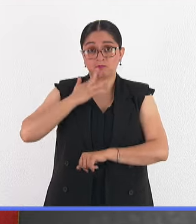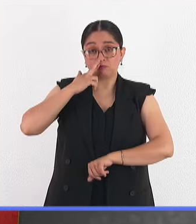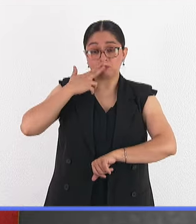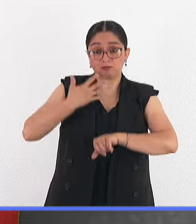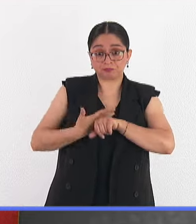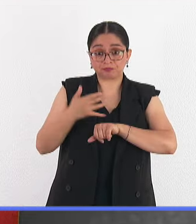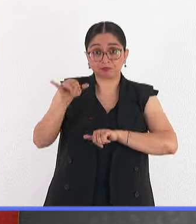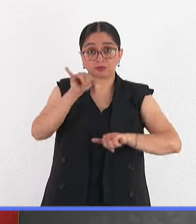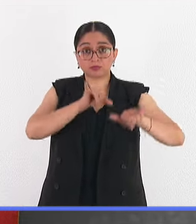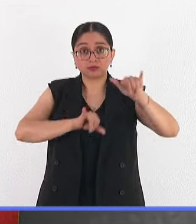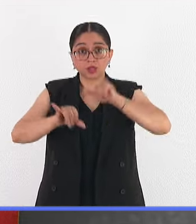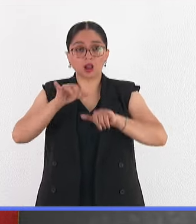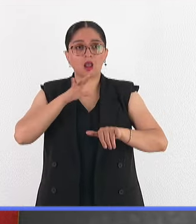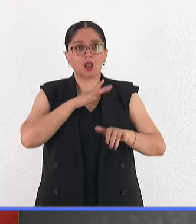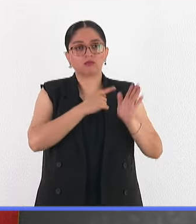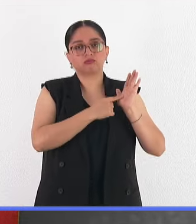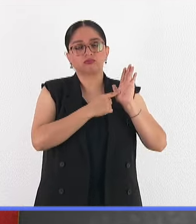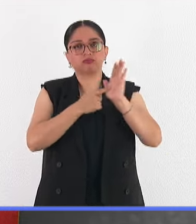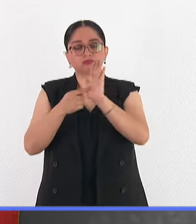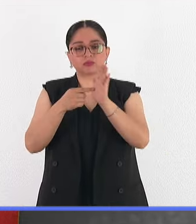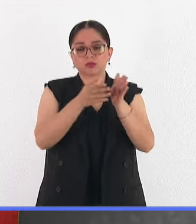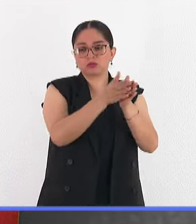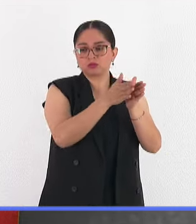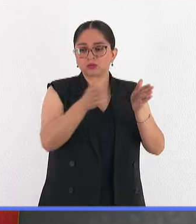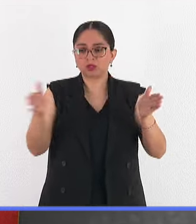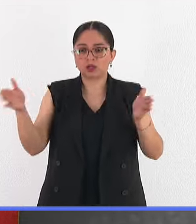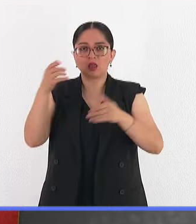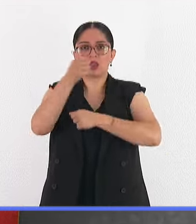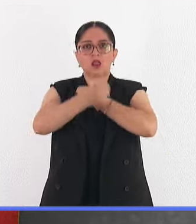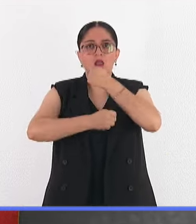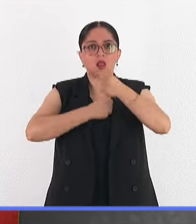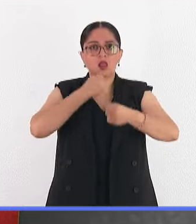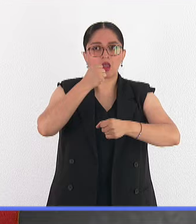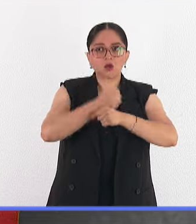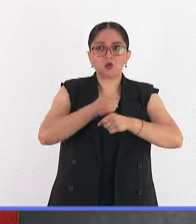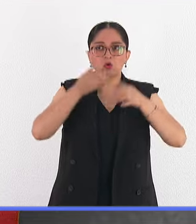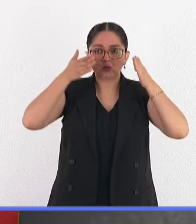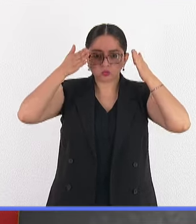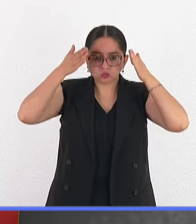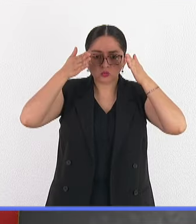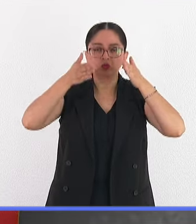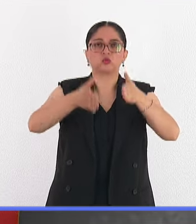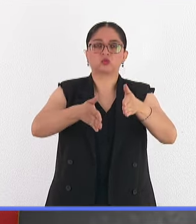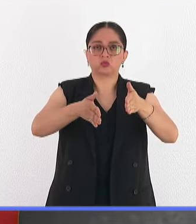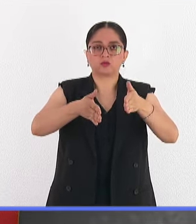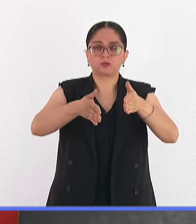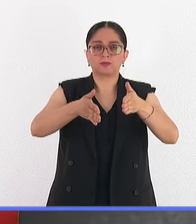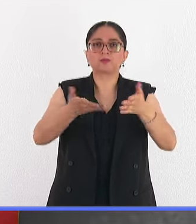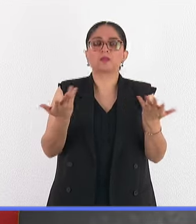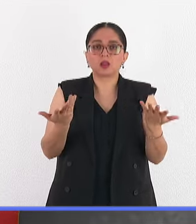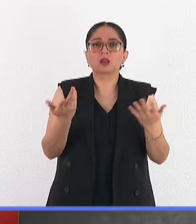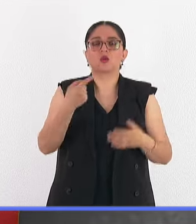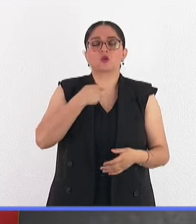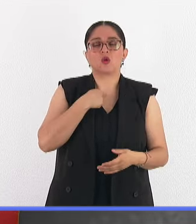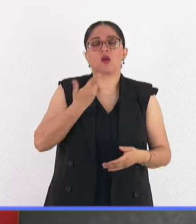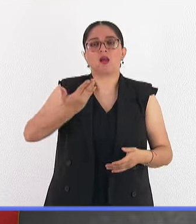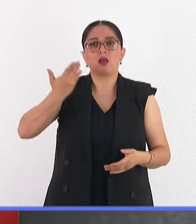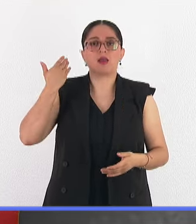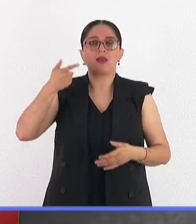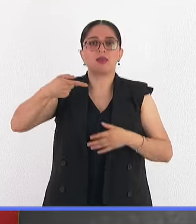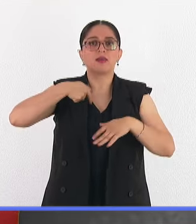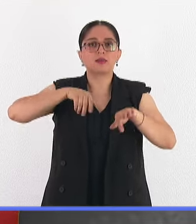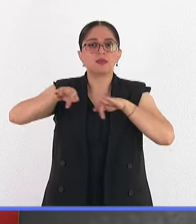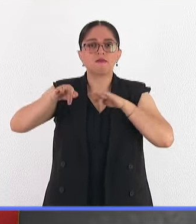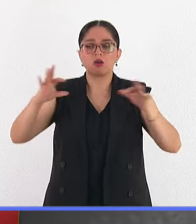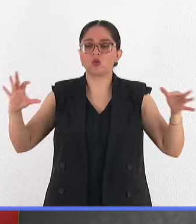pruebas que hemos desarrollado a lo largo de los años que son altamente específicas y sensibles, que nosotros hemos trabajado con el